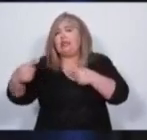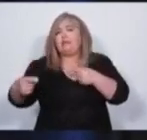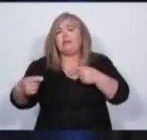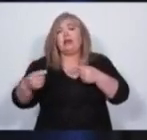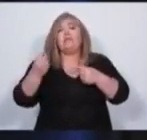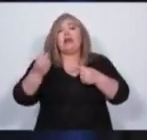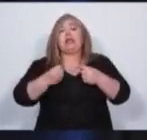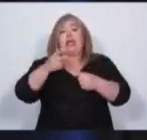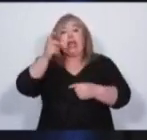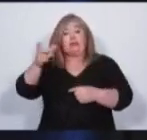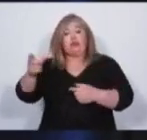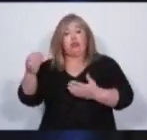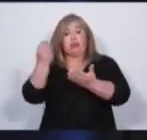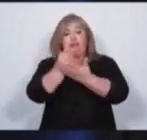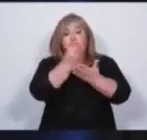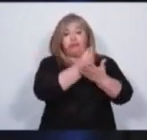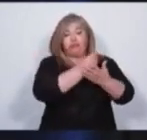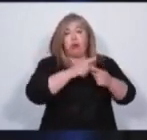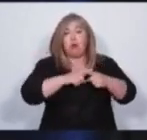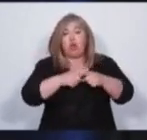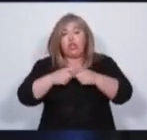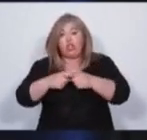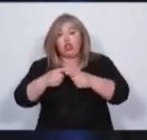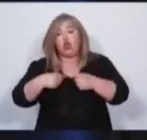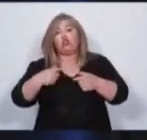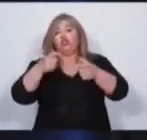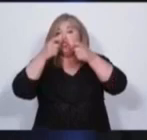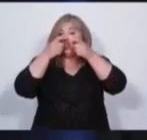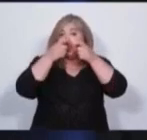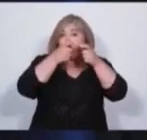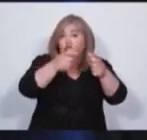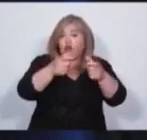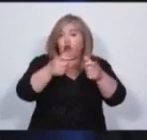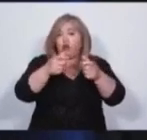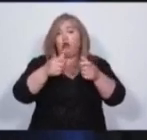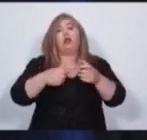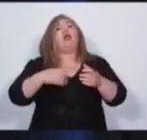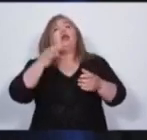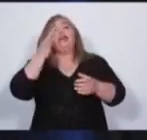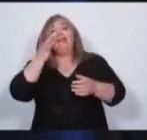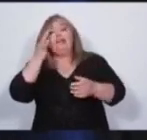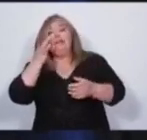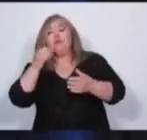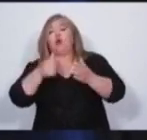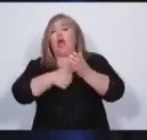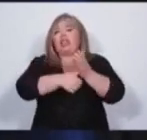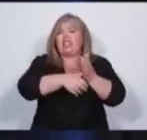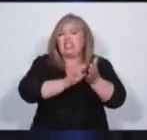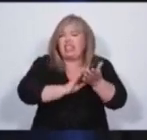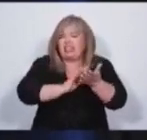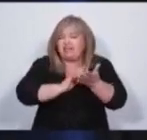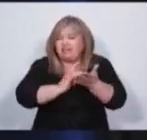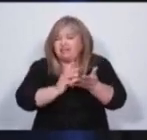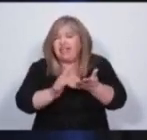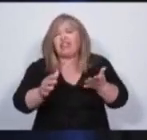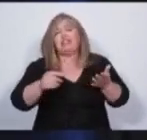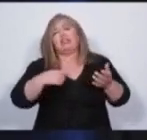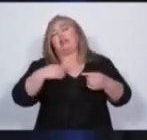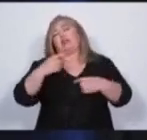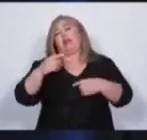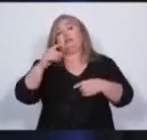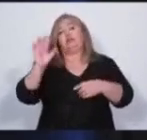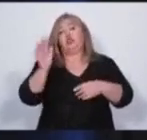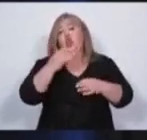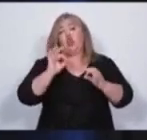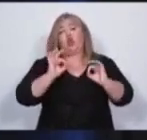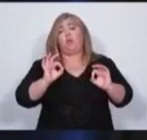tengamos transparencia, para que nosotros tengamos eficiencia. Y eso es lo que nosotros vamos a proponer fuertemente. Porque sabemos muy bien que hoy en día tenemos que